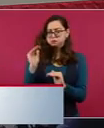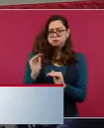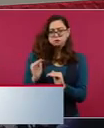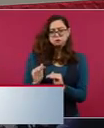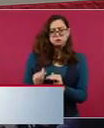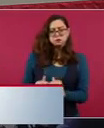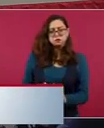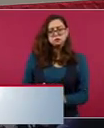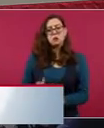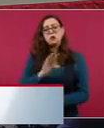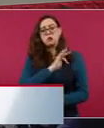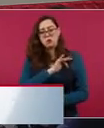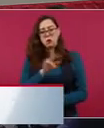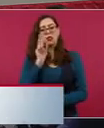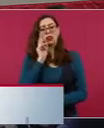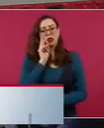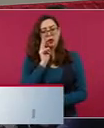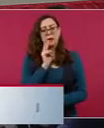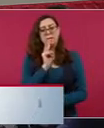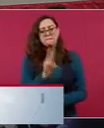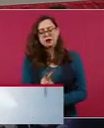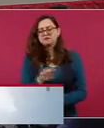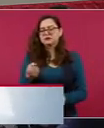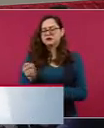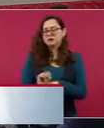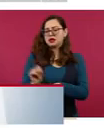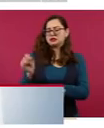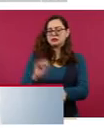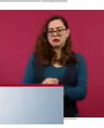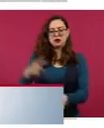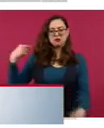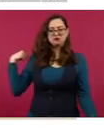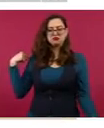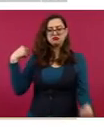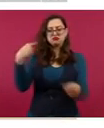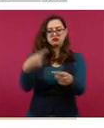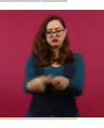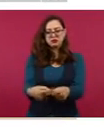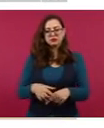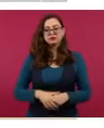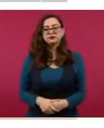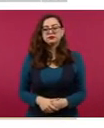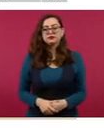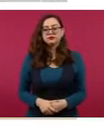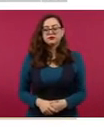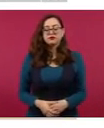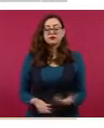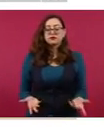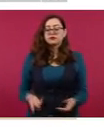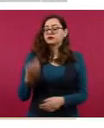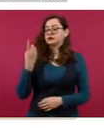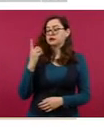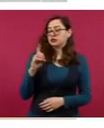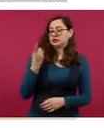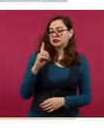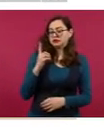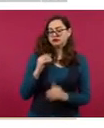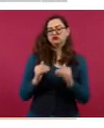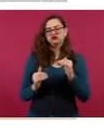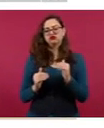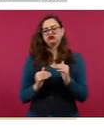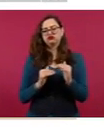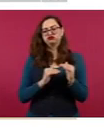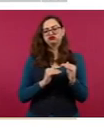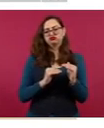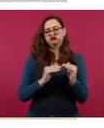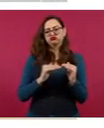imagen, aquí se ve la curva epidémica de agregación semanal. Se puede ver que en final del año llegamos al punto máximo y